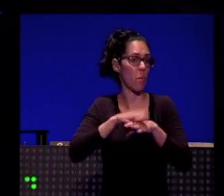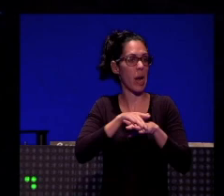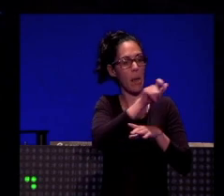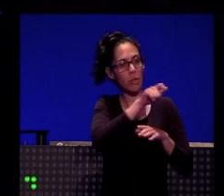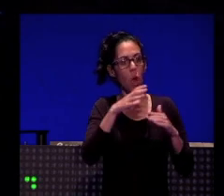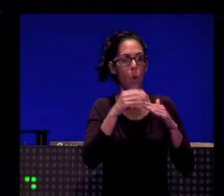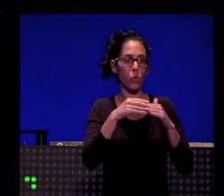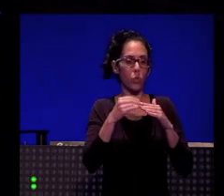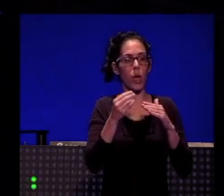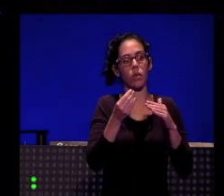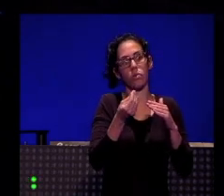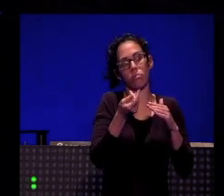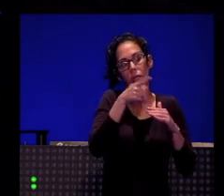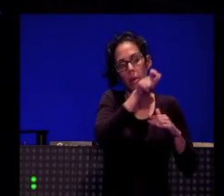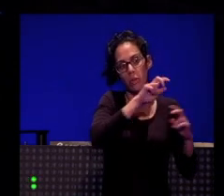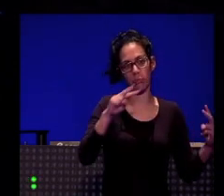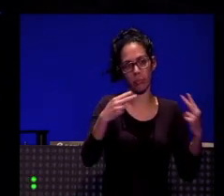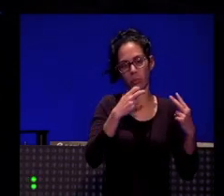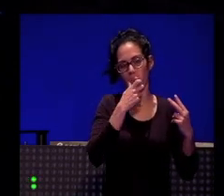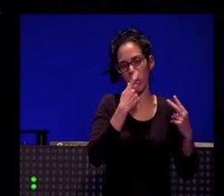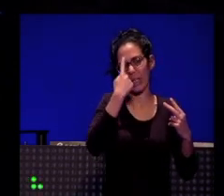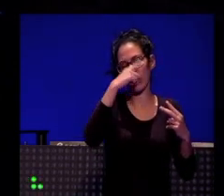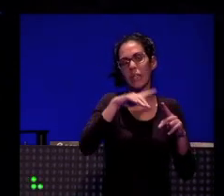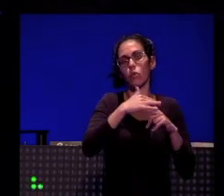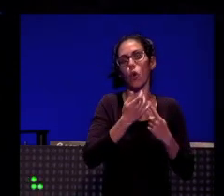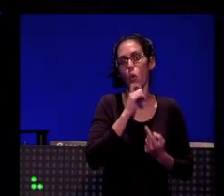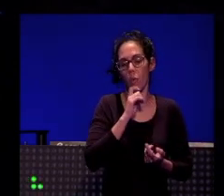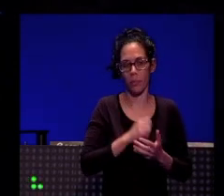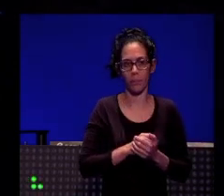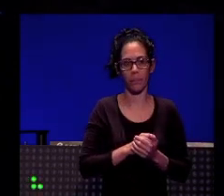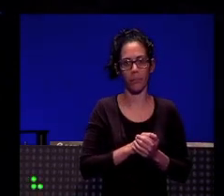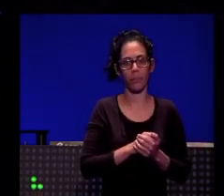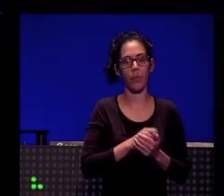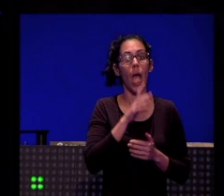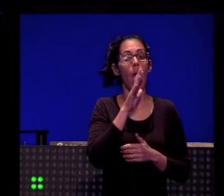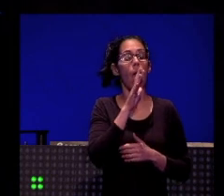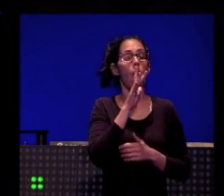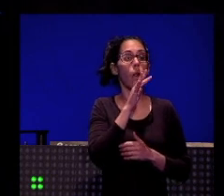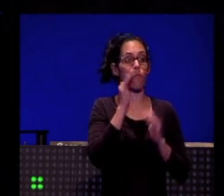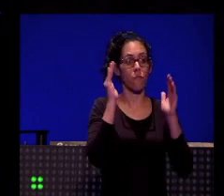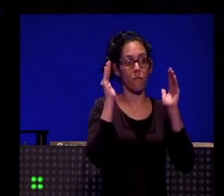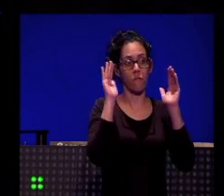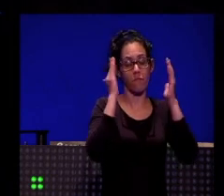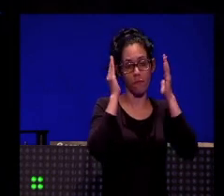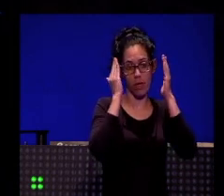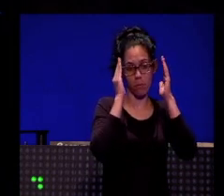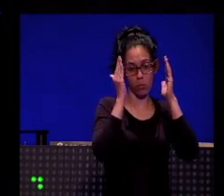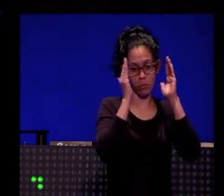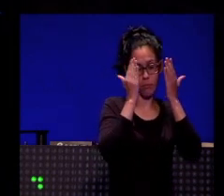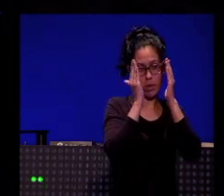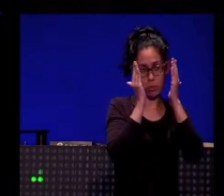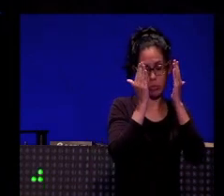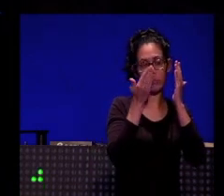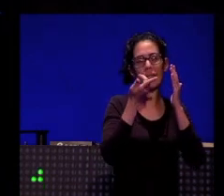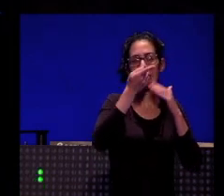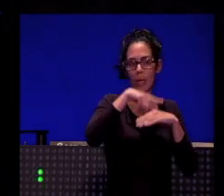usuarios de las redes se sitúen. Pasamos a Facebook. Facebook es otro grandísimo aliado para nosotros,